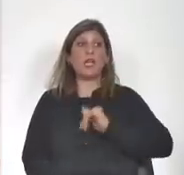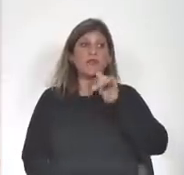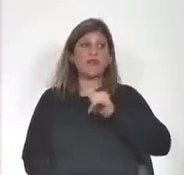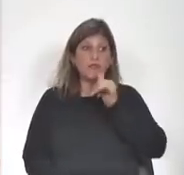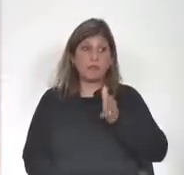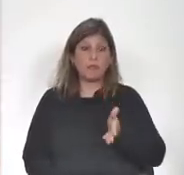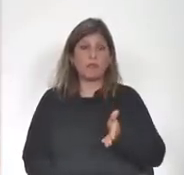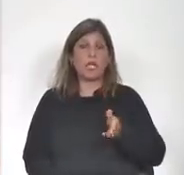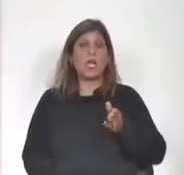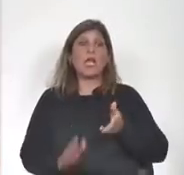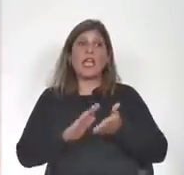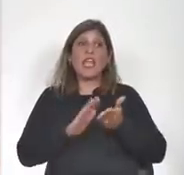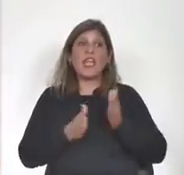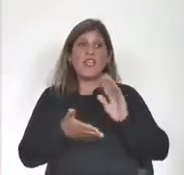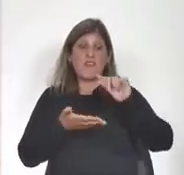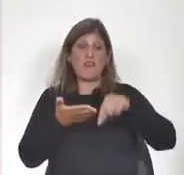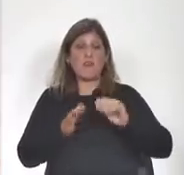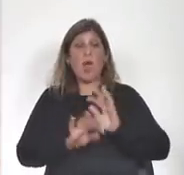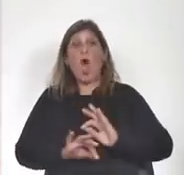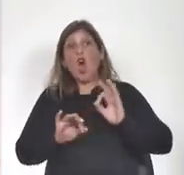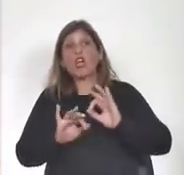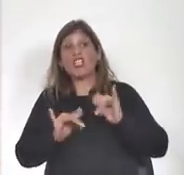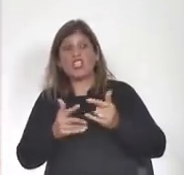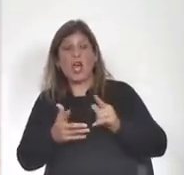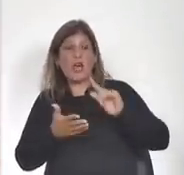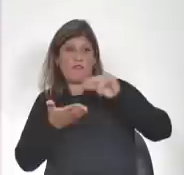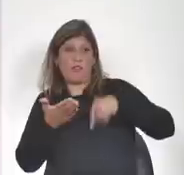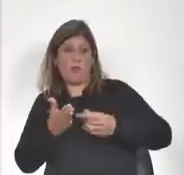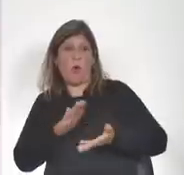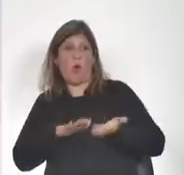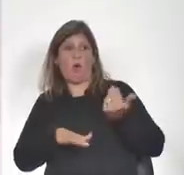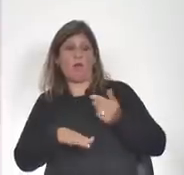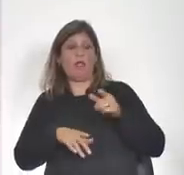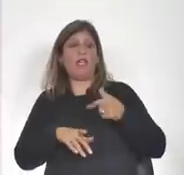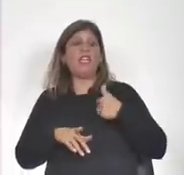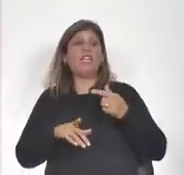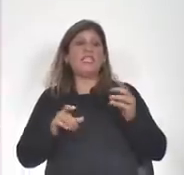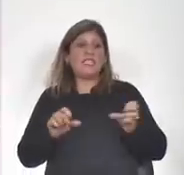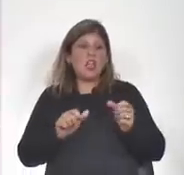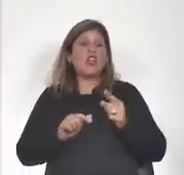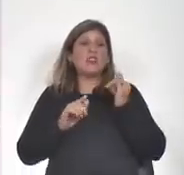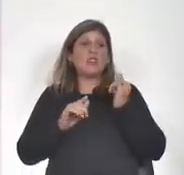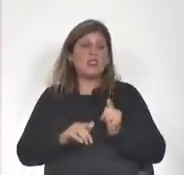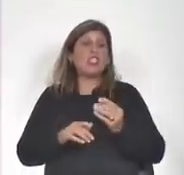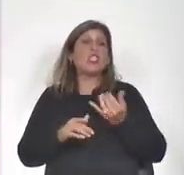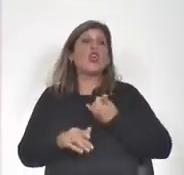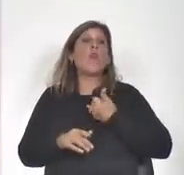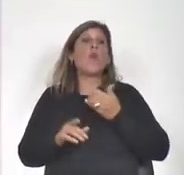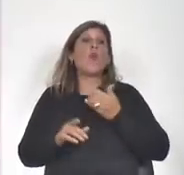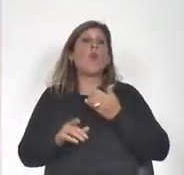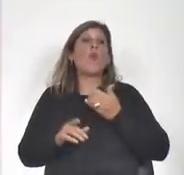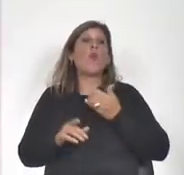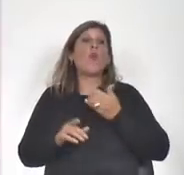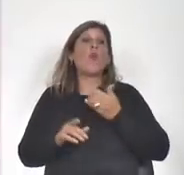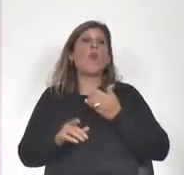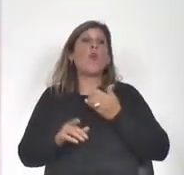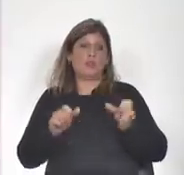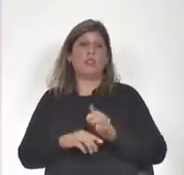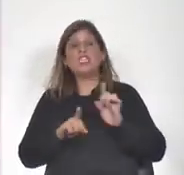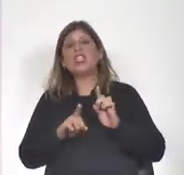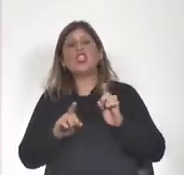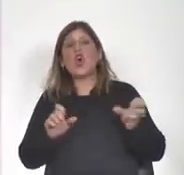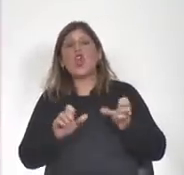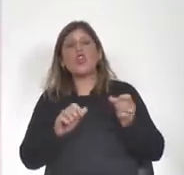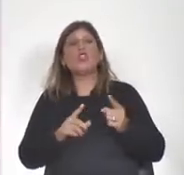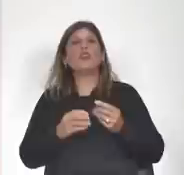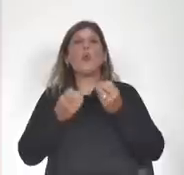que iba a firmar o que había firmado esta resolución y si lo hizo cuándo y en qué términos lo hizo y si no lo hizo cuáles